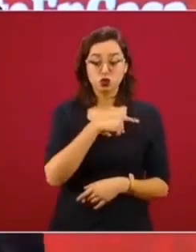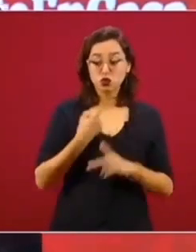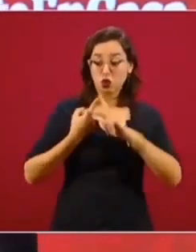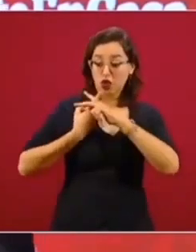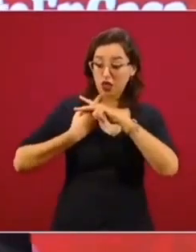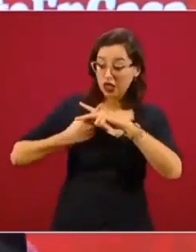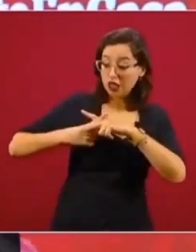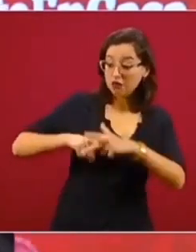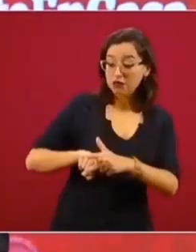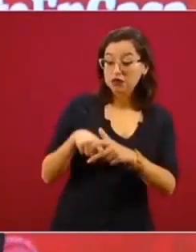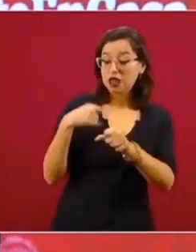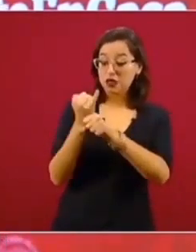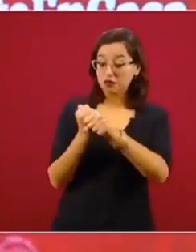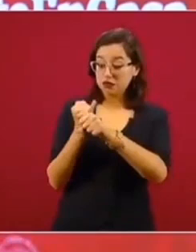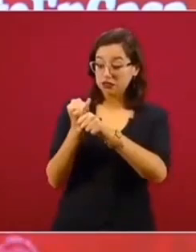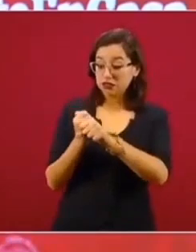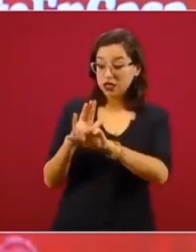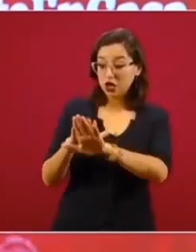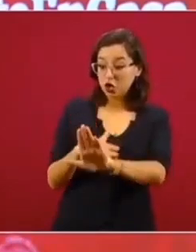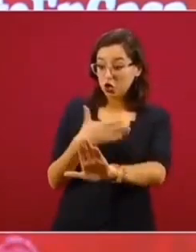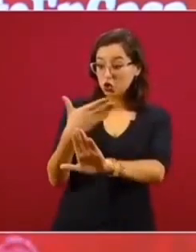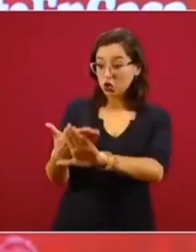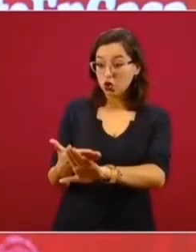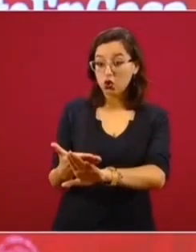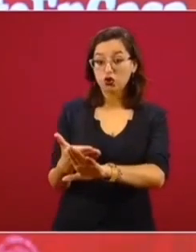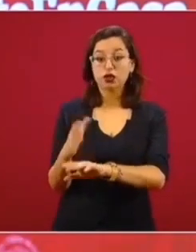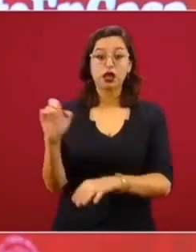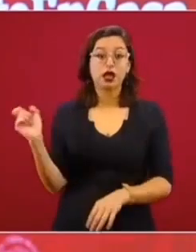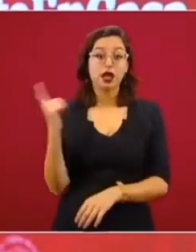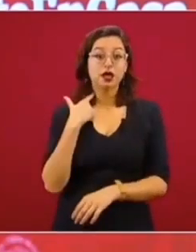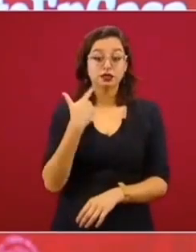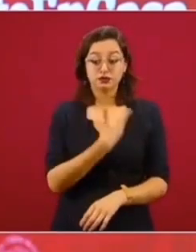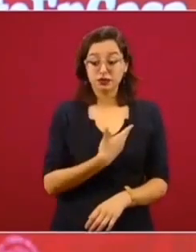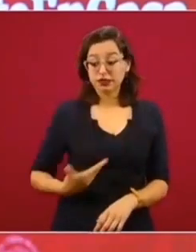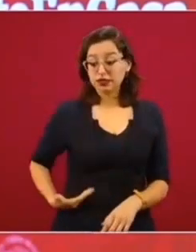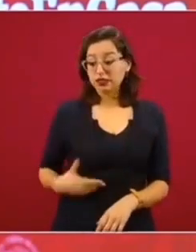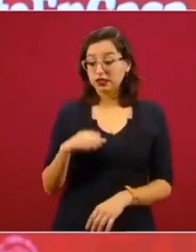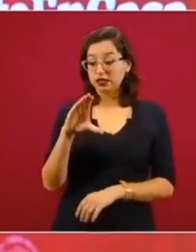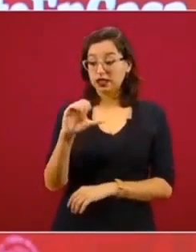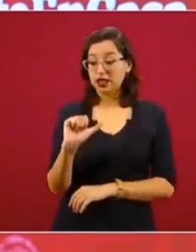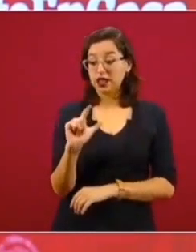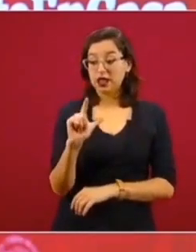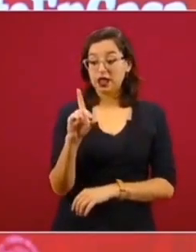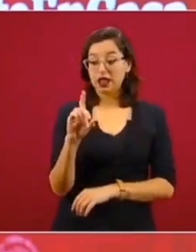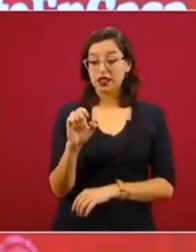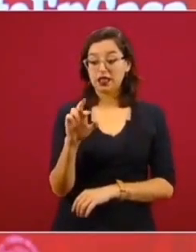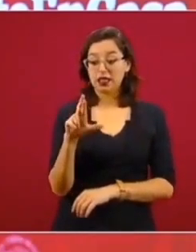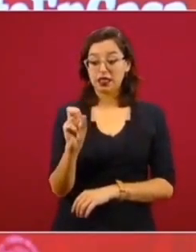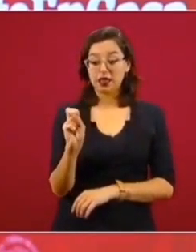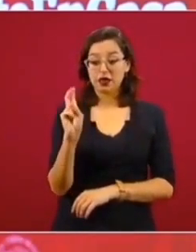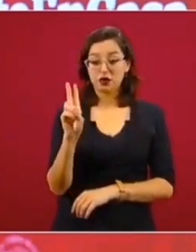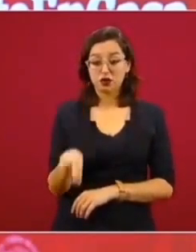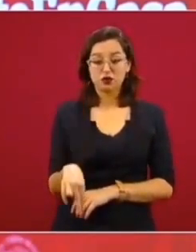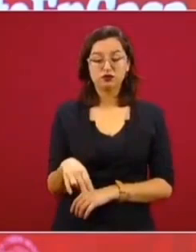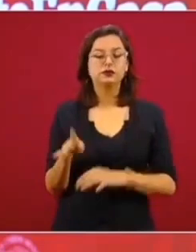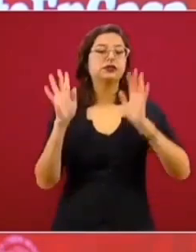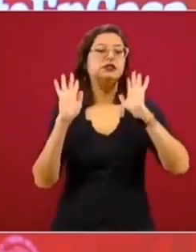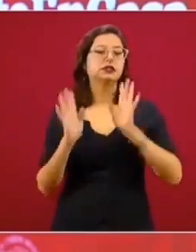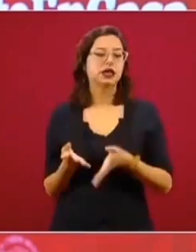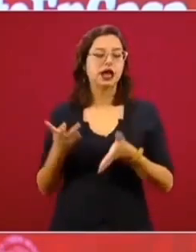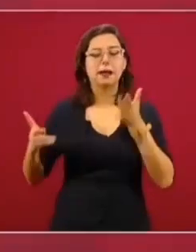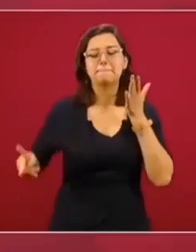Calderón, del expresidente Calderón, pues ya dijimos que